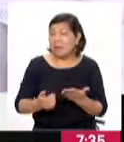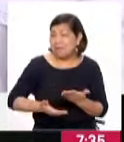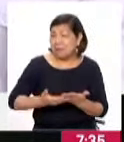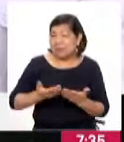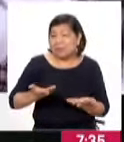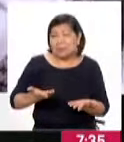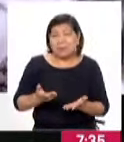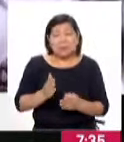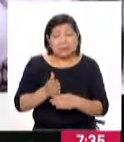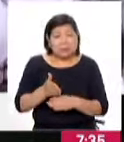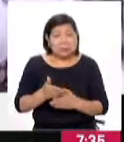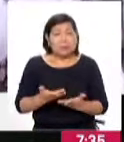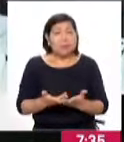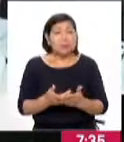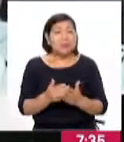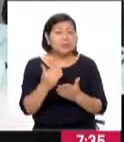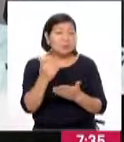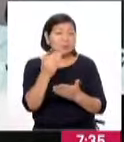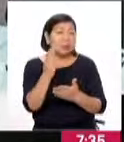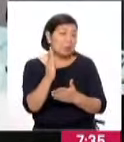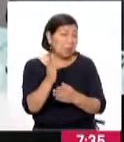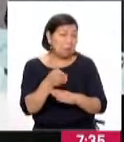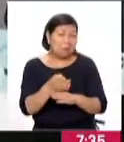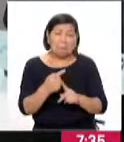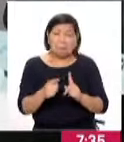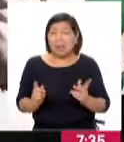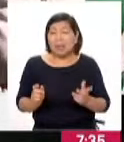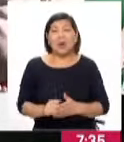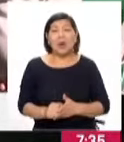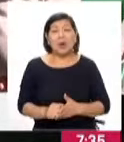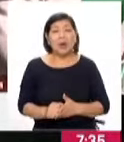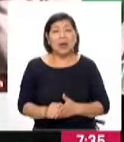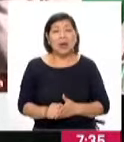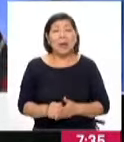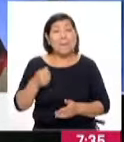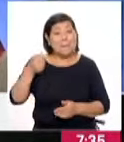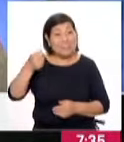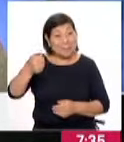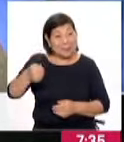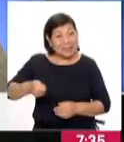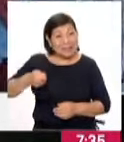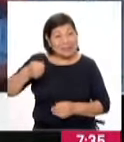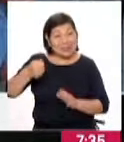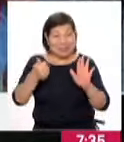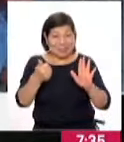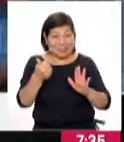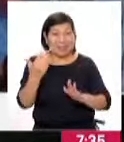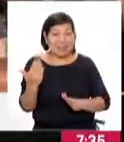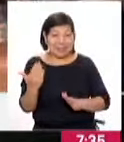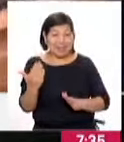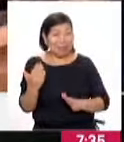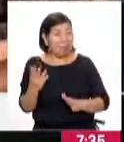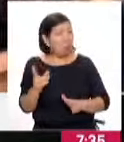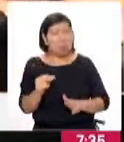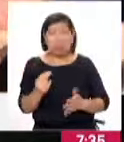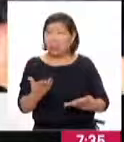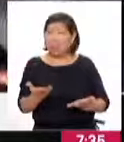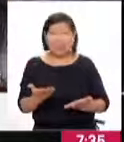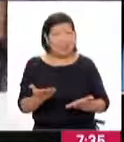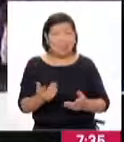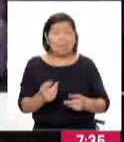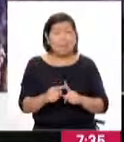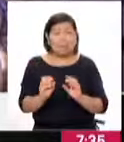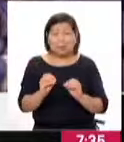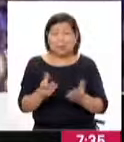necesidad de acudir a una agencia. Pero, sin embargo, el programa de Pension 65 no cuentan con